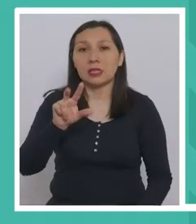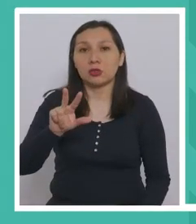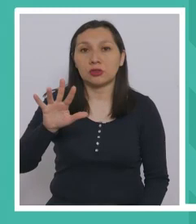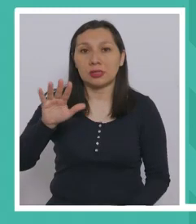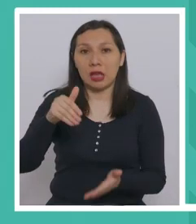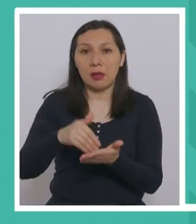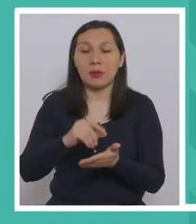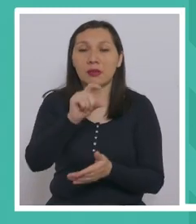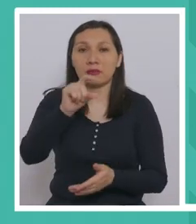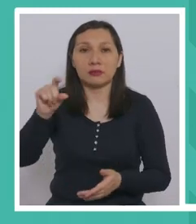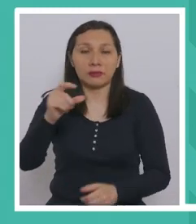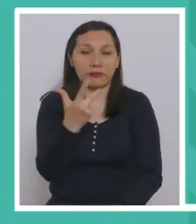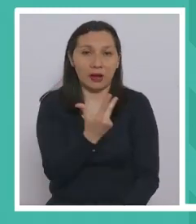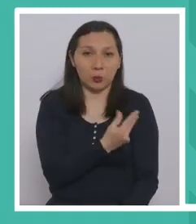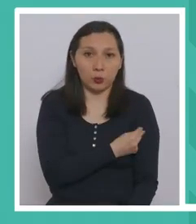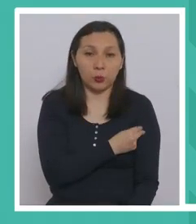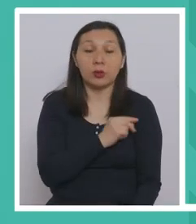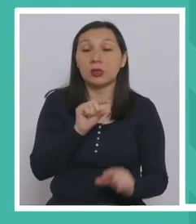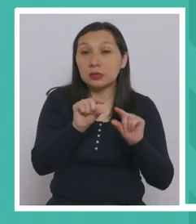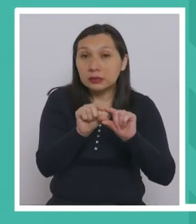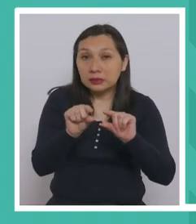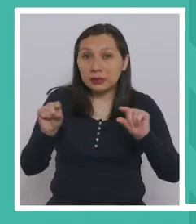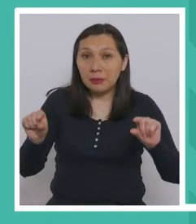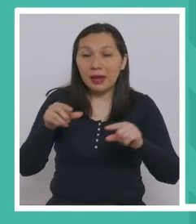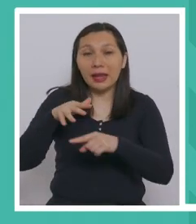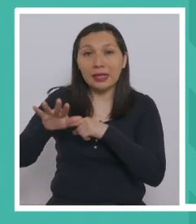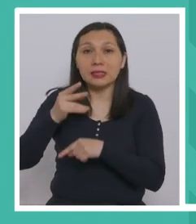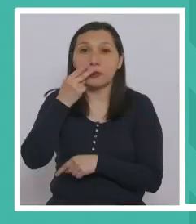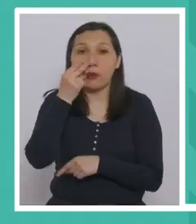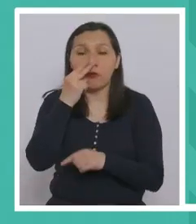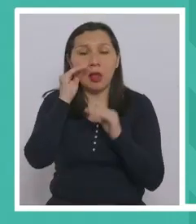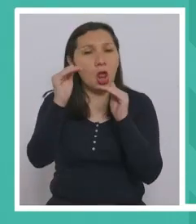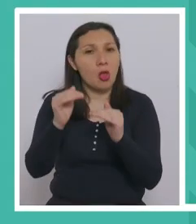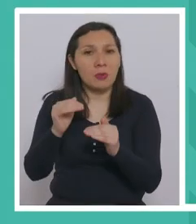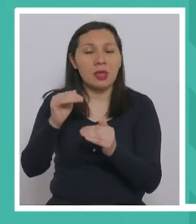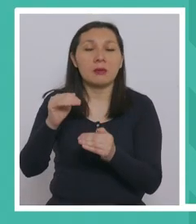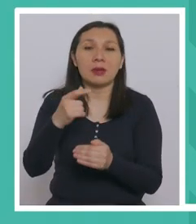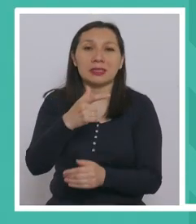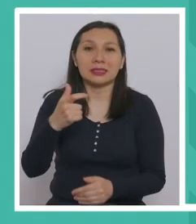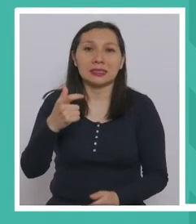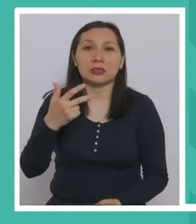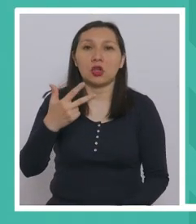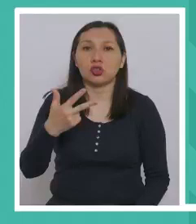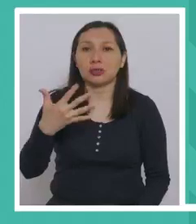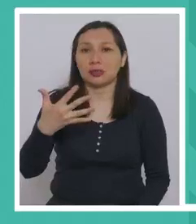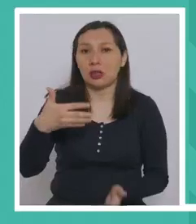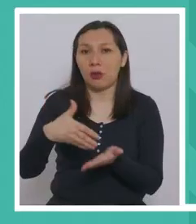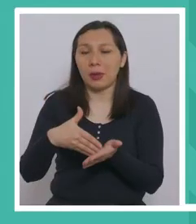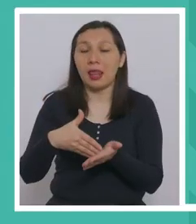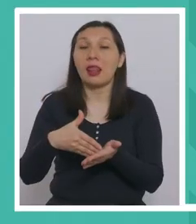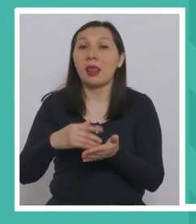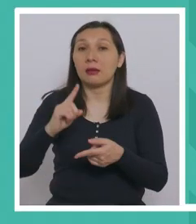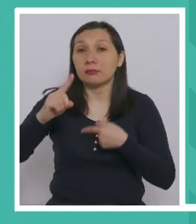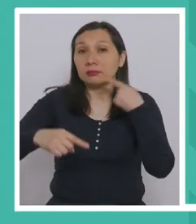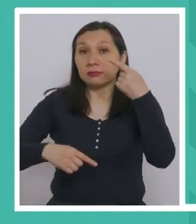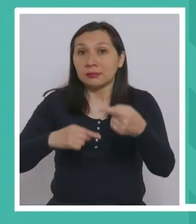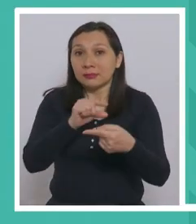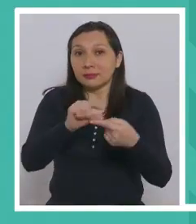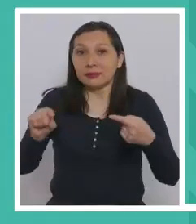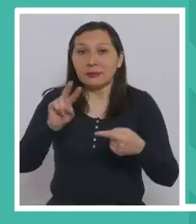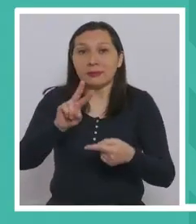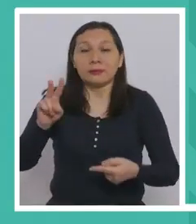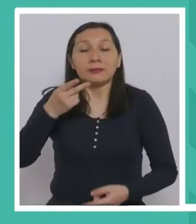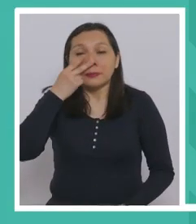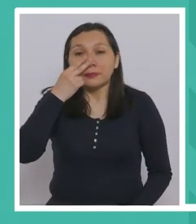y cinco mil dosis de vacunas. La semana del quince de noviembre, la misma dosis, setecientos ochenta y cinco mil. Y la semana del veintidós de